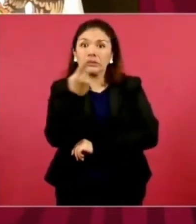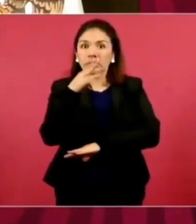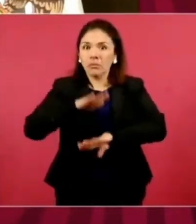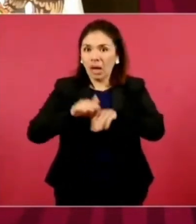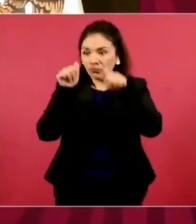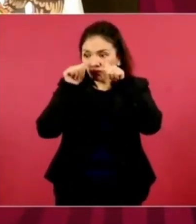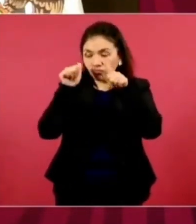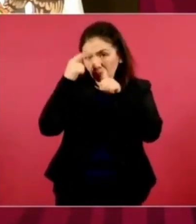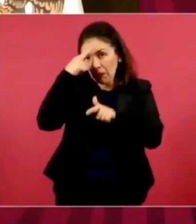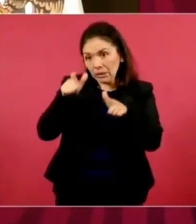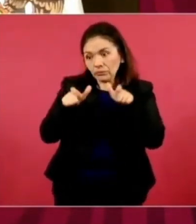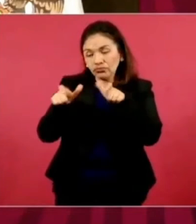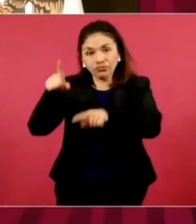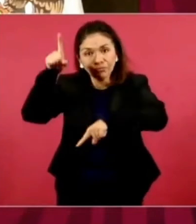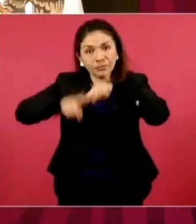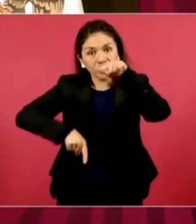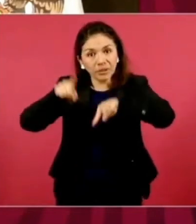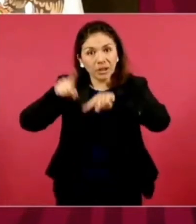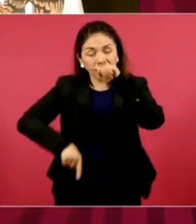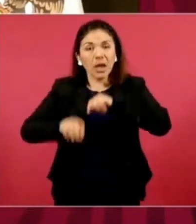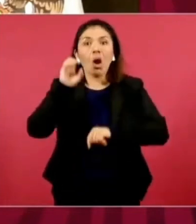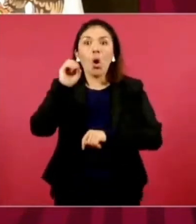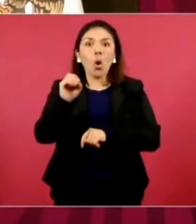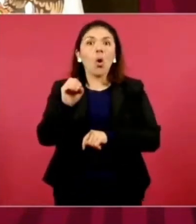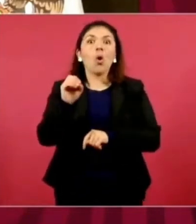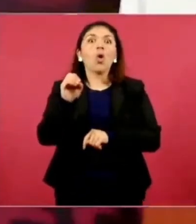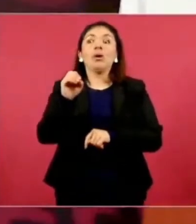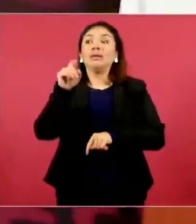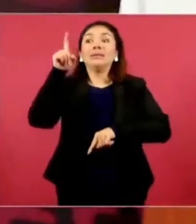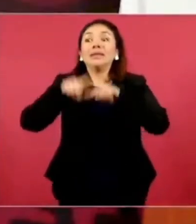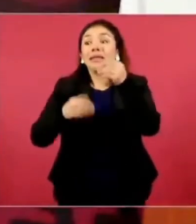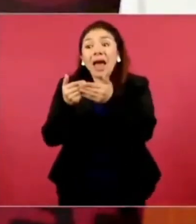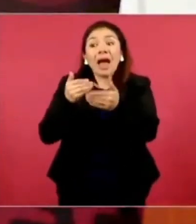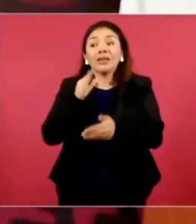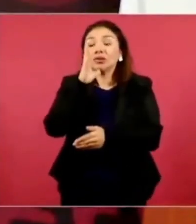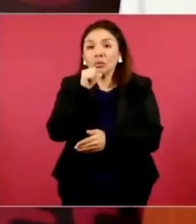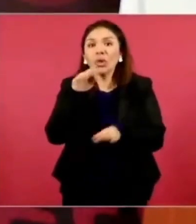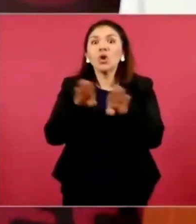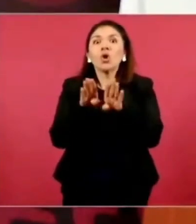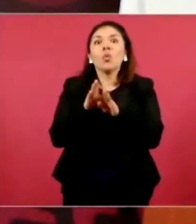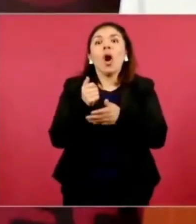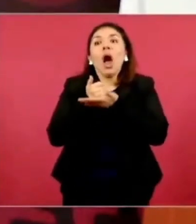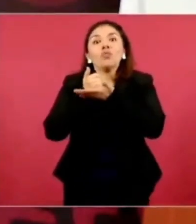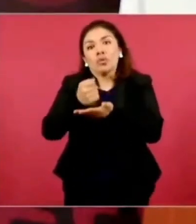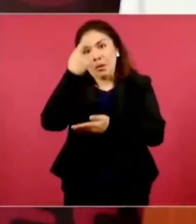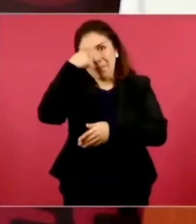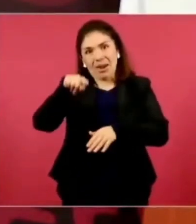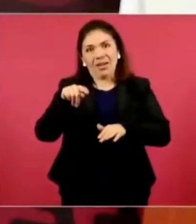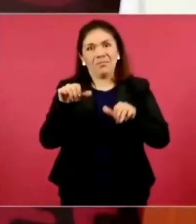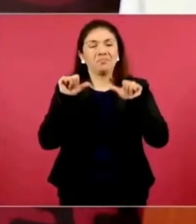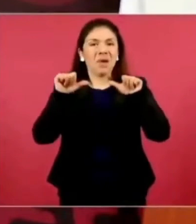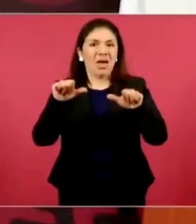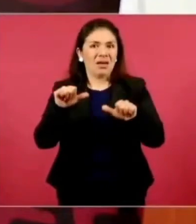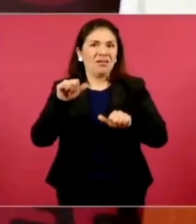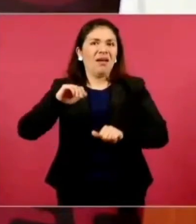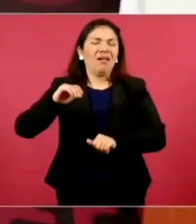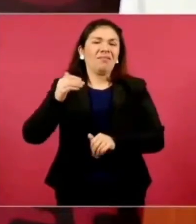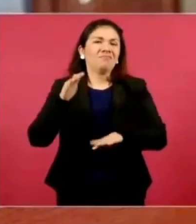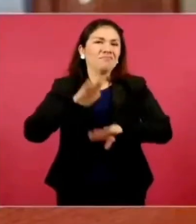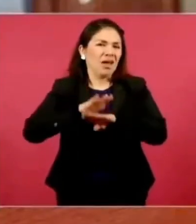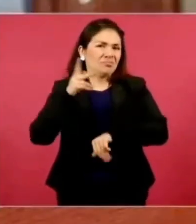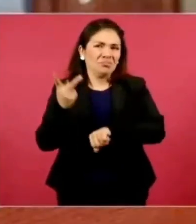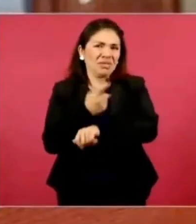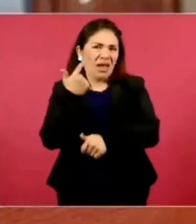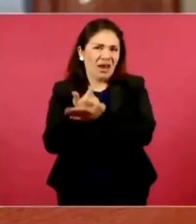prevenirlos y si no acotarlos y sancionarlos cuando se da el caso. Y que agradecemos